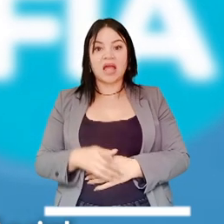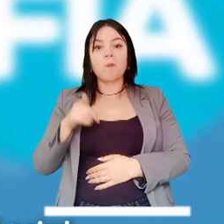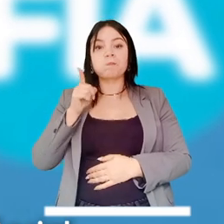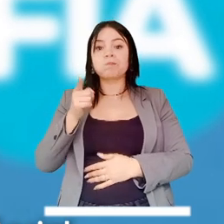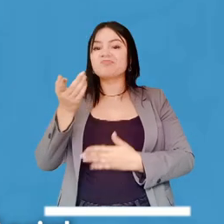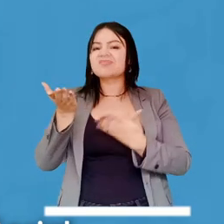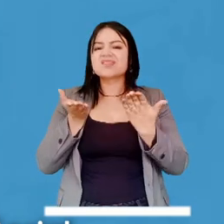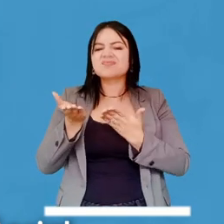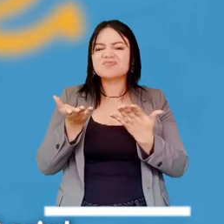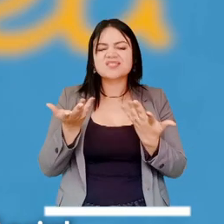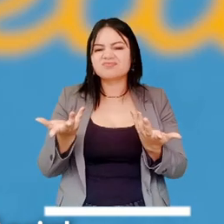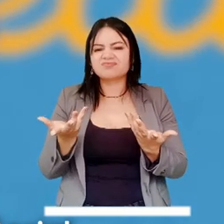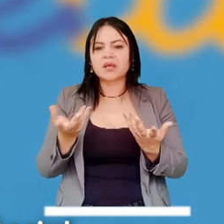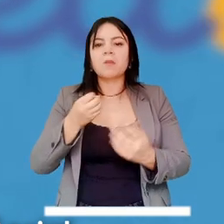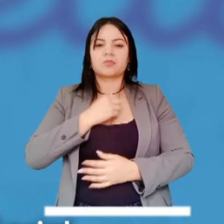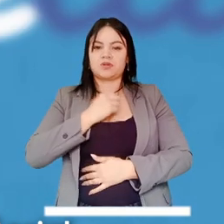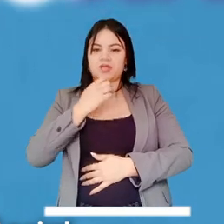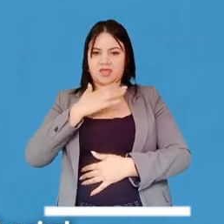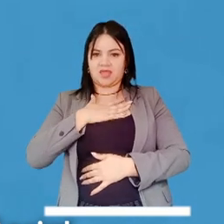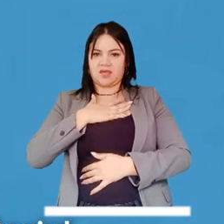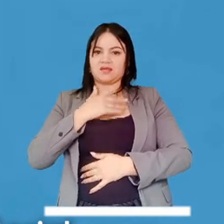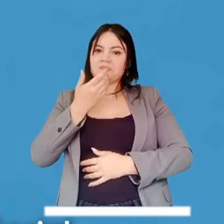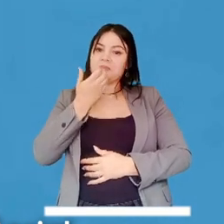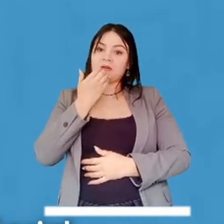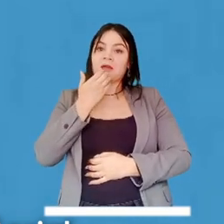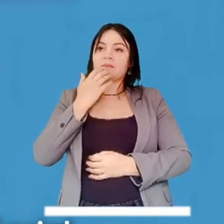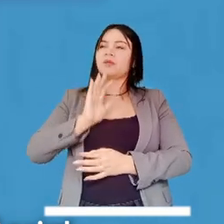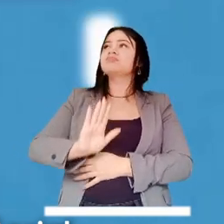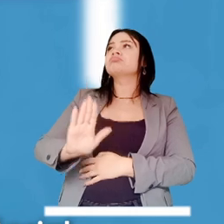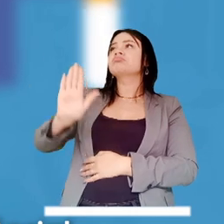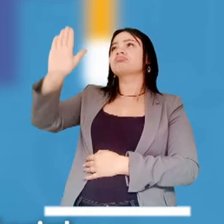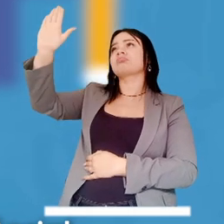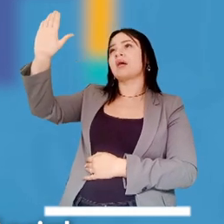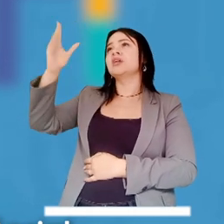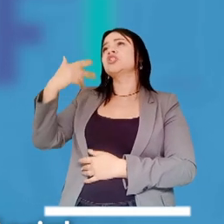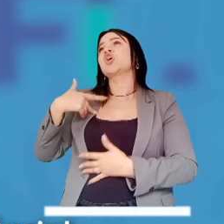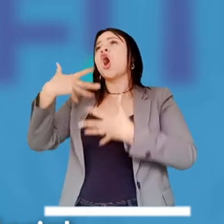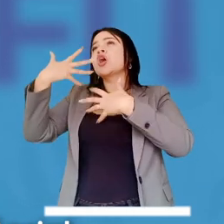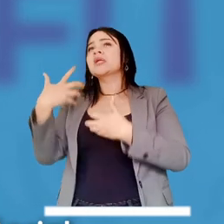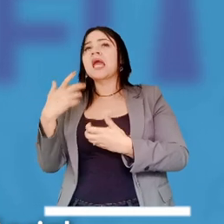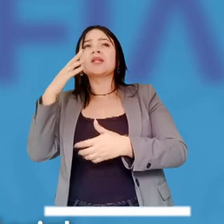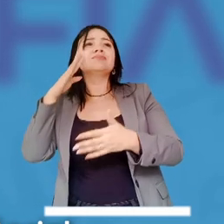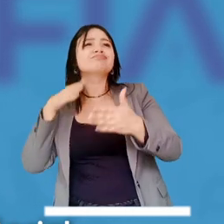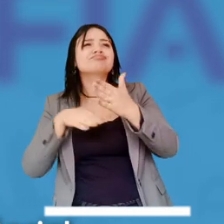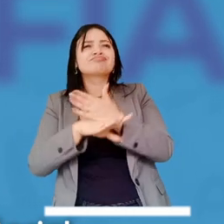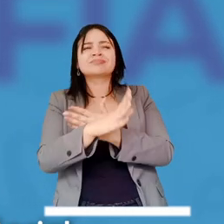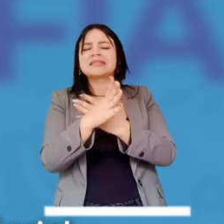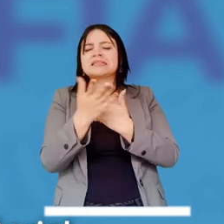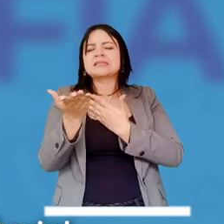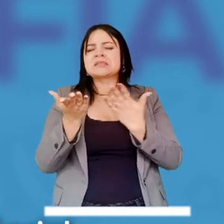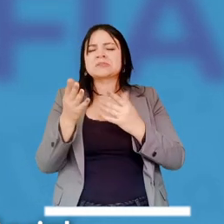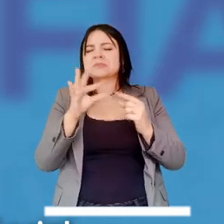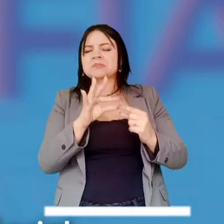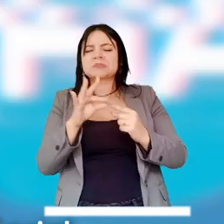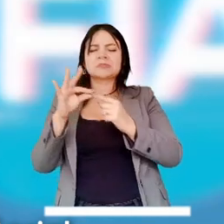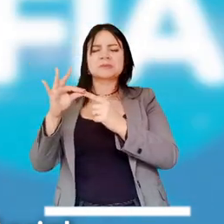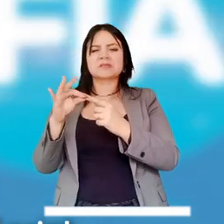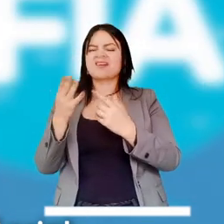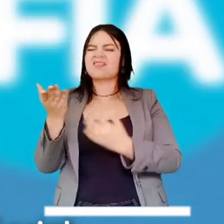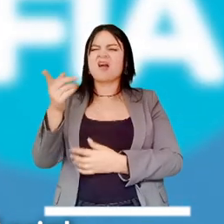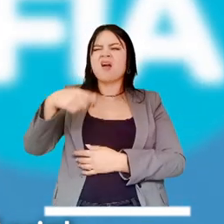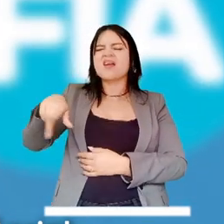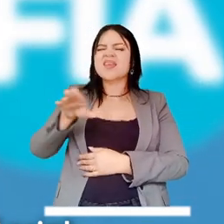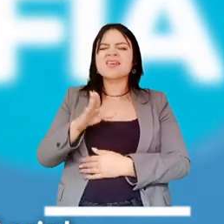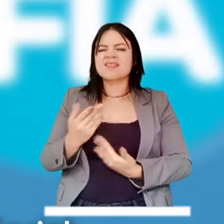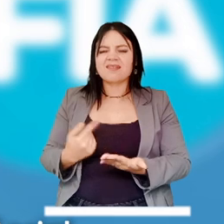posible. Y en estos servicios puede encontrar la oportunidad también de levantar la mano y pedir que pueda acceder a los servicios más especializados,